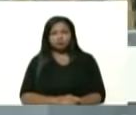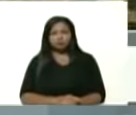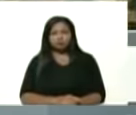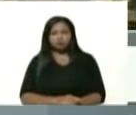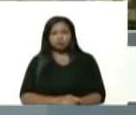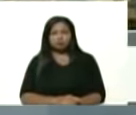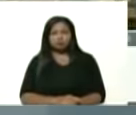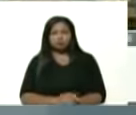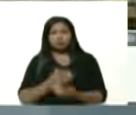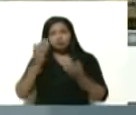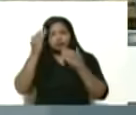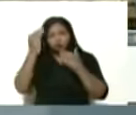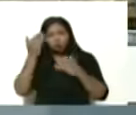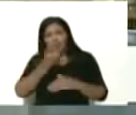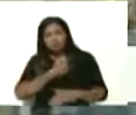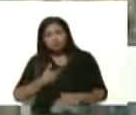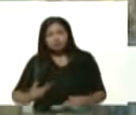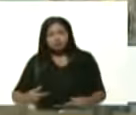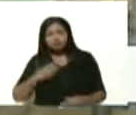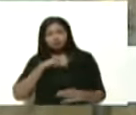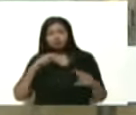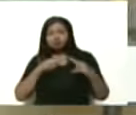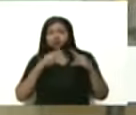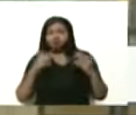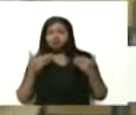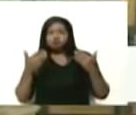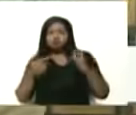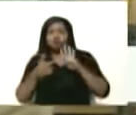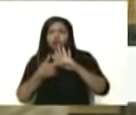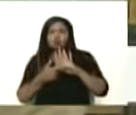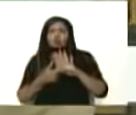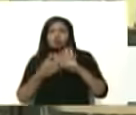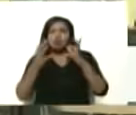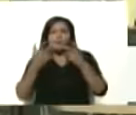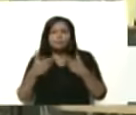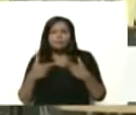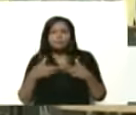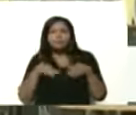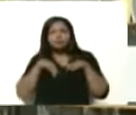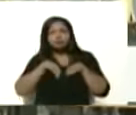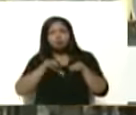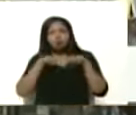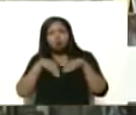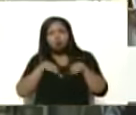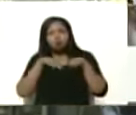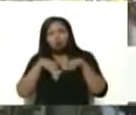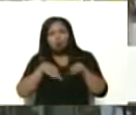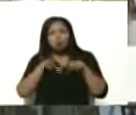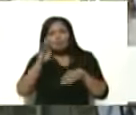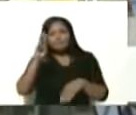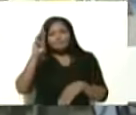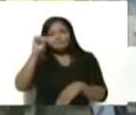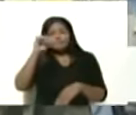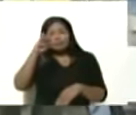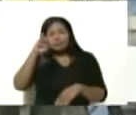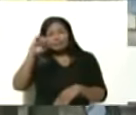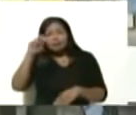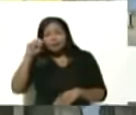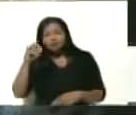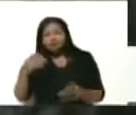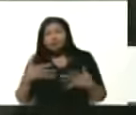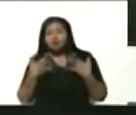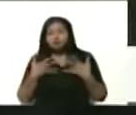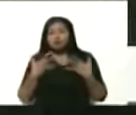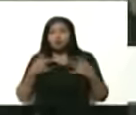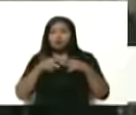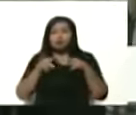Saludos, presidente. Nos encontramos en la empresa Confecciones Bambino. Hoy, con bastante alegría